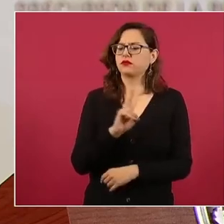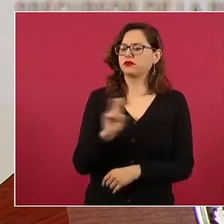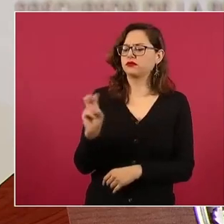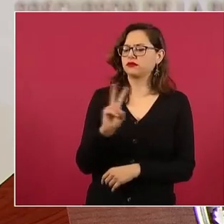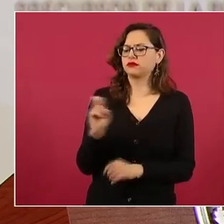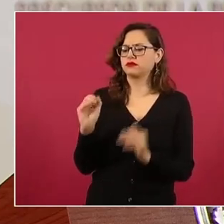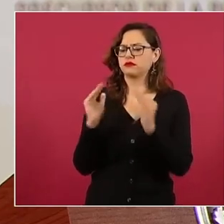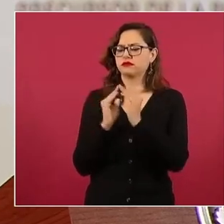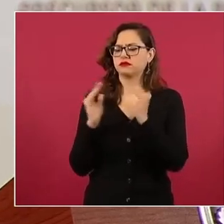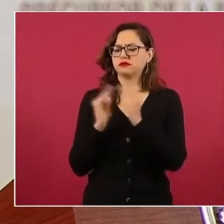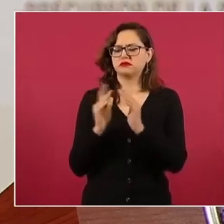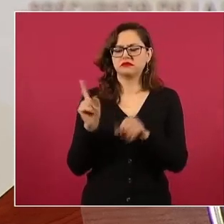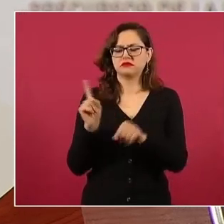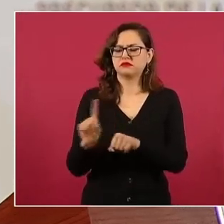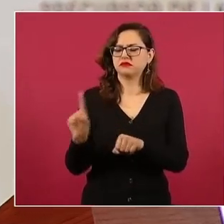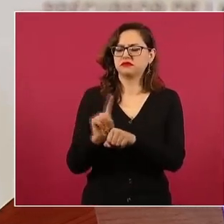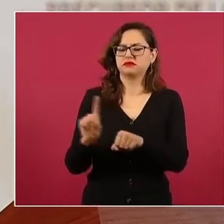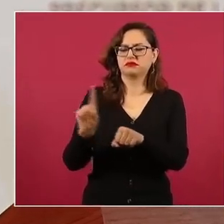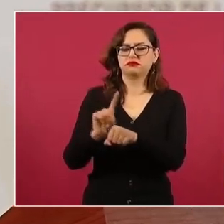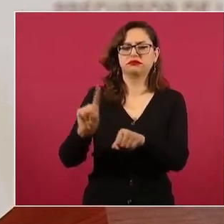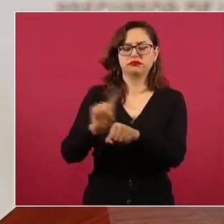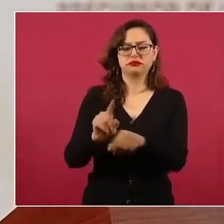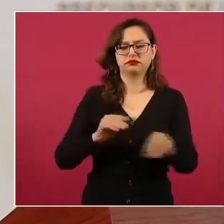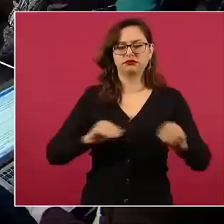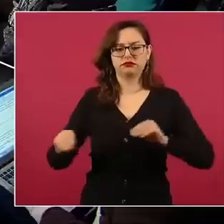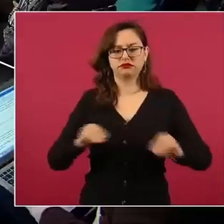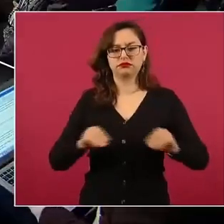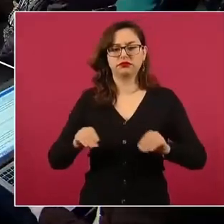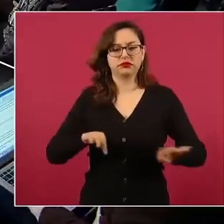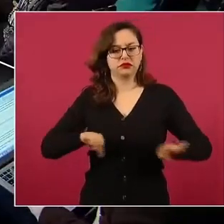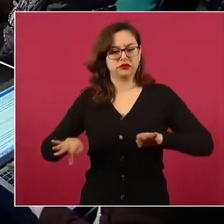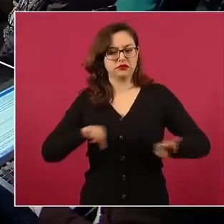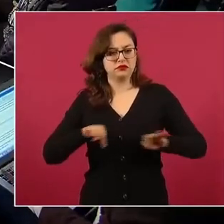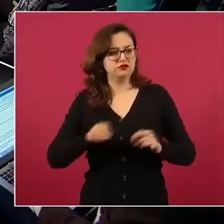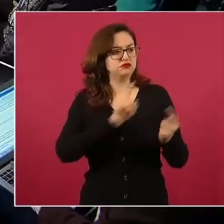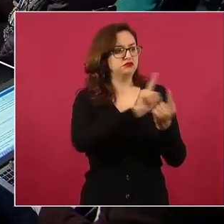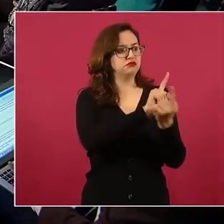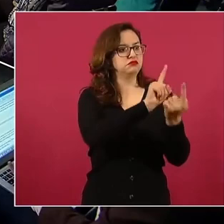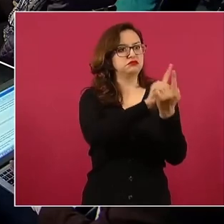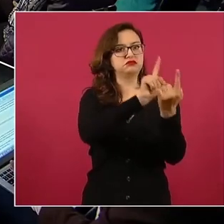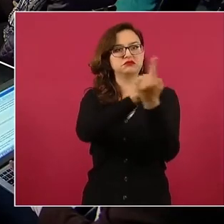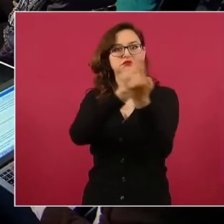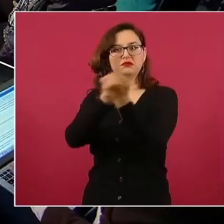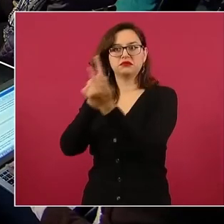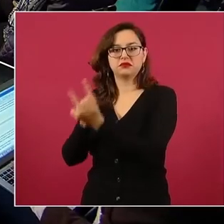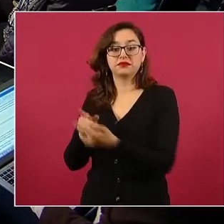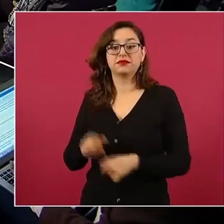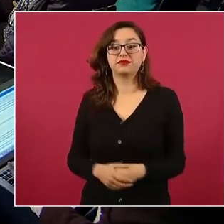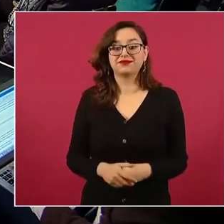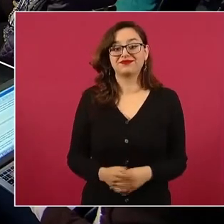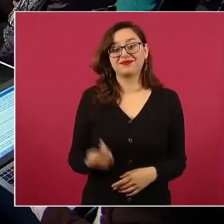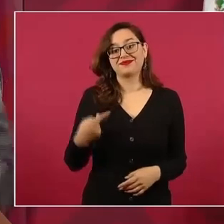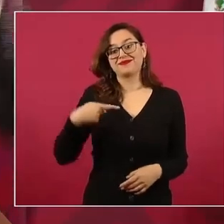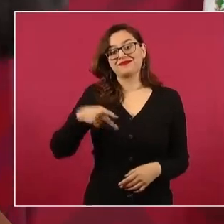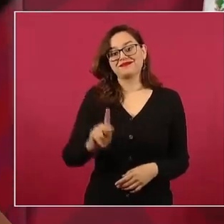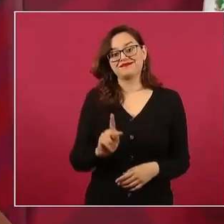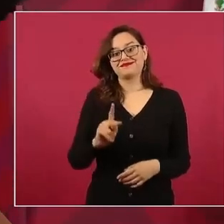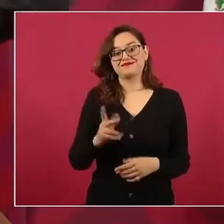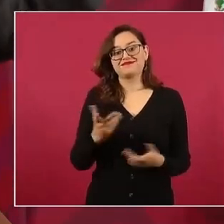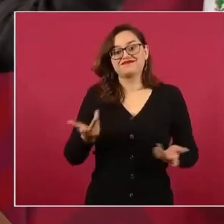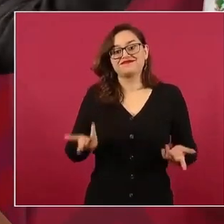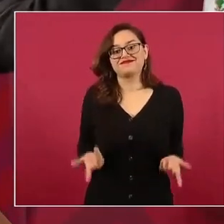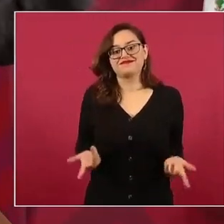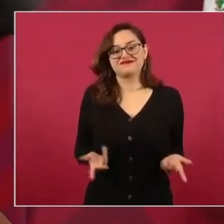Pero no, como se puso de moda lo del internet, todo